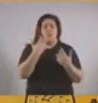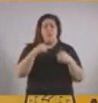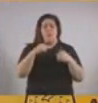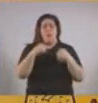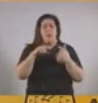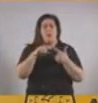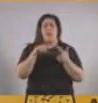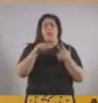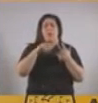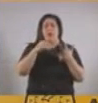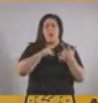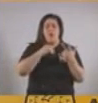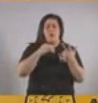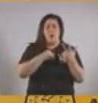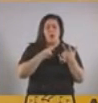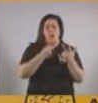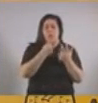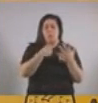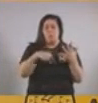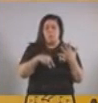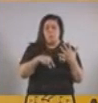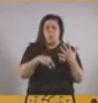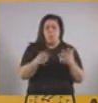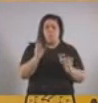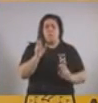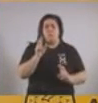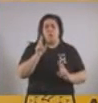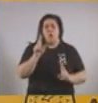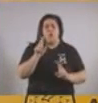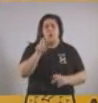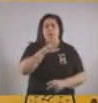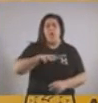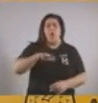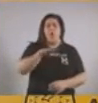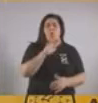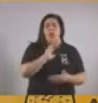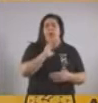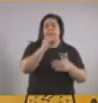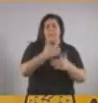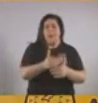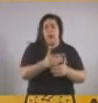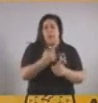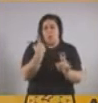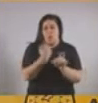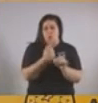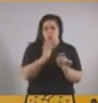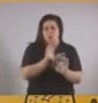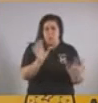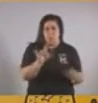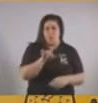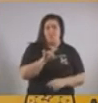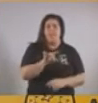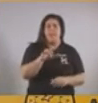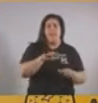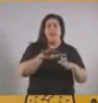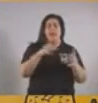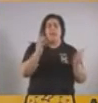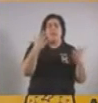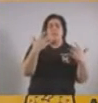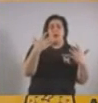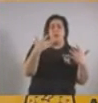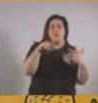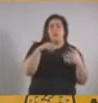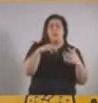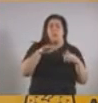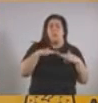deportivas, religiosas o de cualquier otro tipo, están prohibidas en los lugares cerrados. Las actividades deportivas al aire libre,